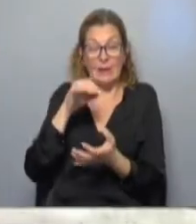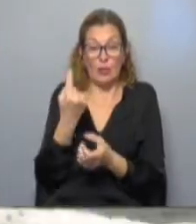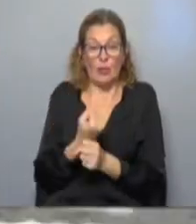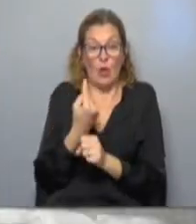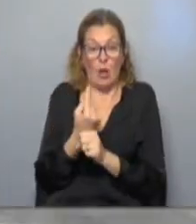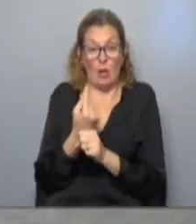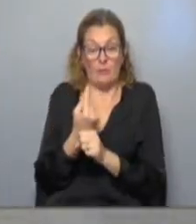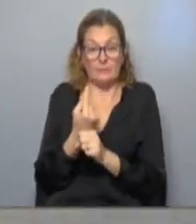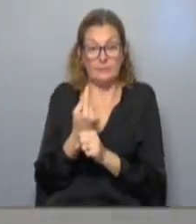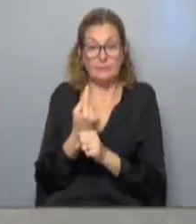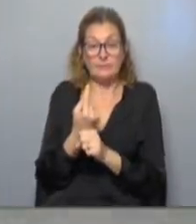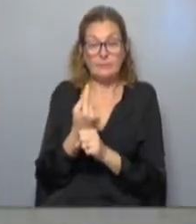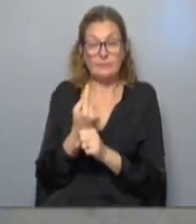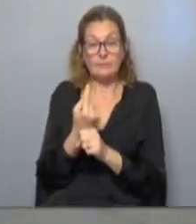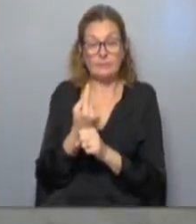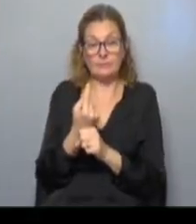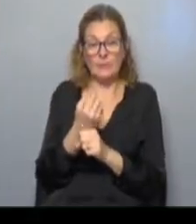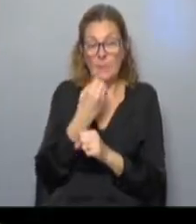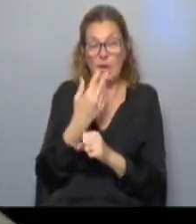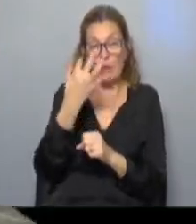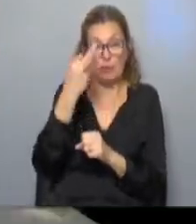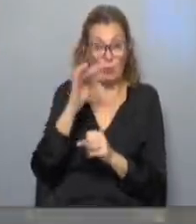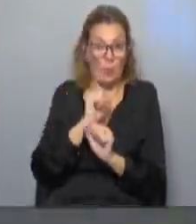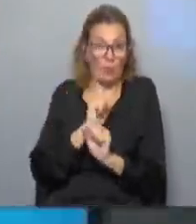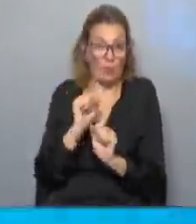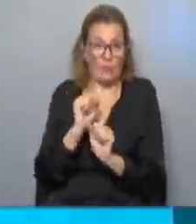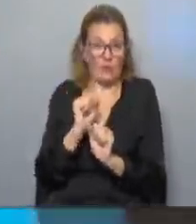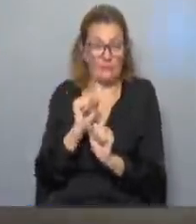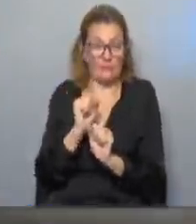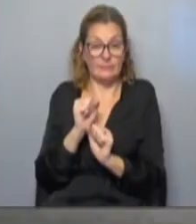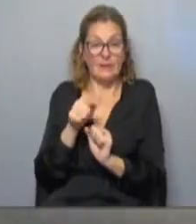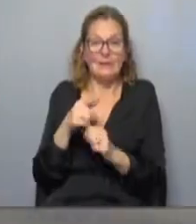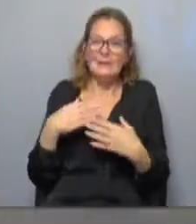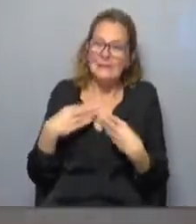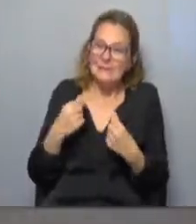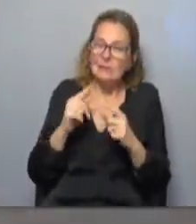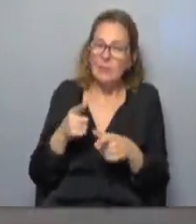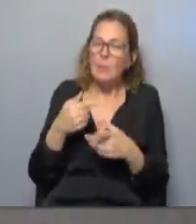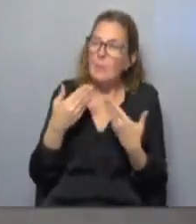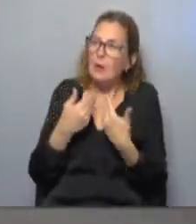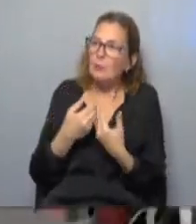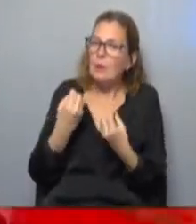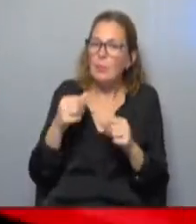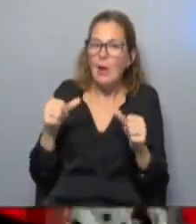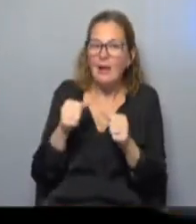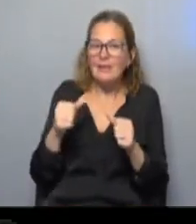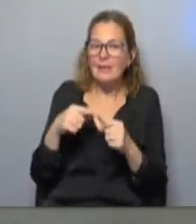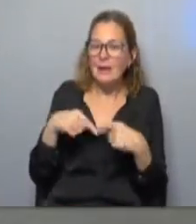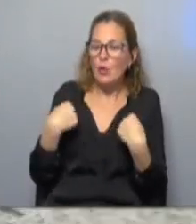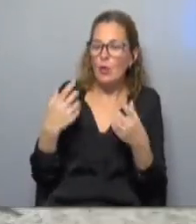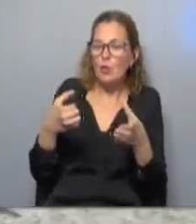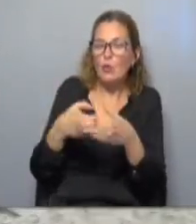sola este el mejor futuro posible y en ese sentido también a veces me pregunto bueno que podemos hacer la comunidad